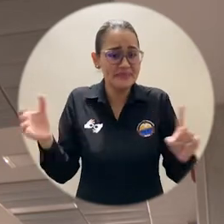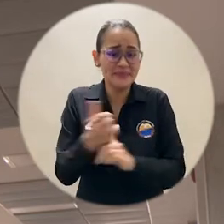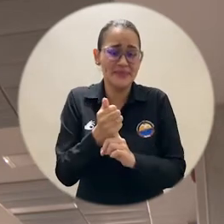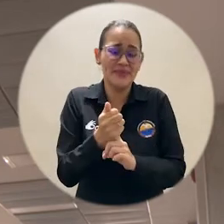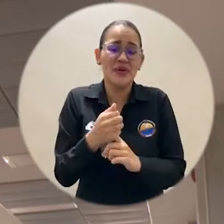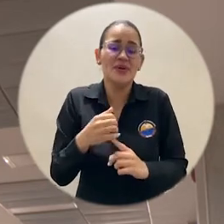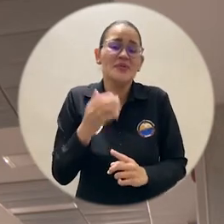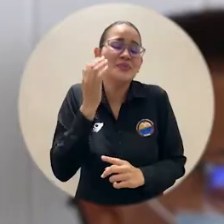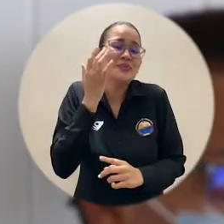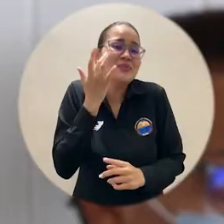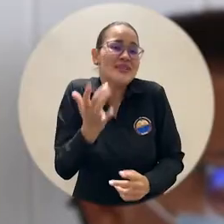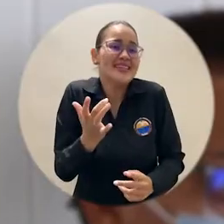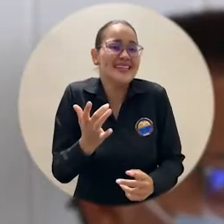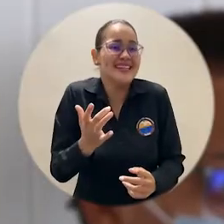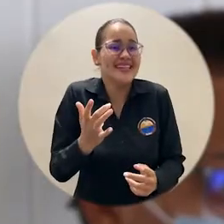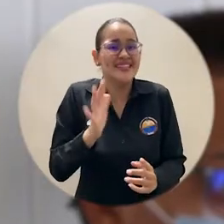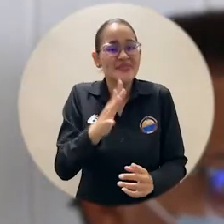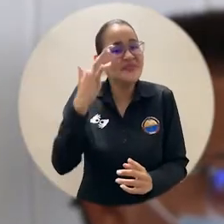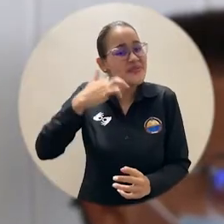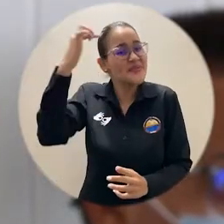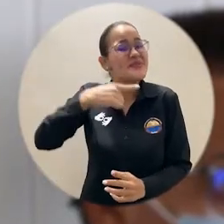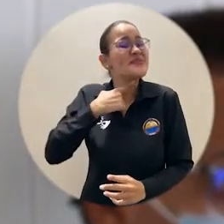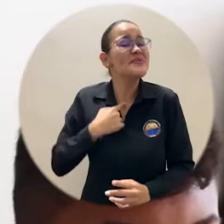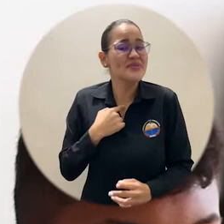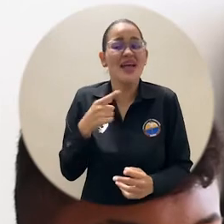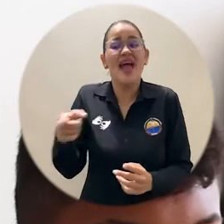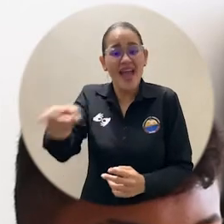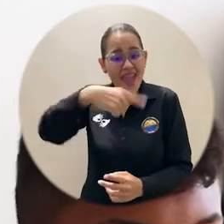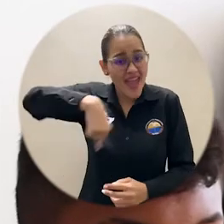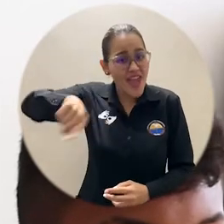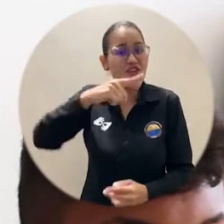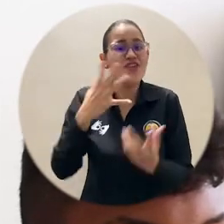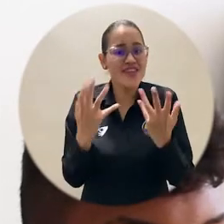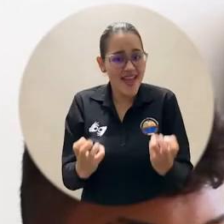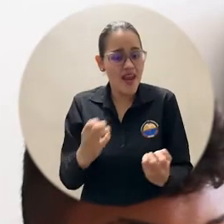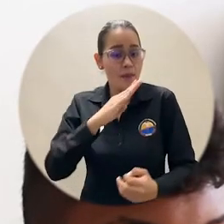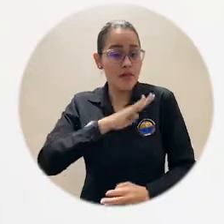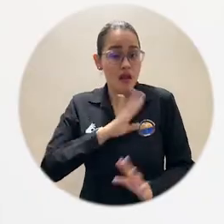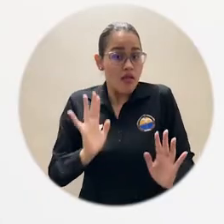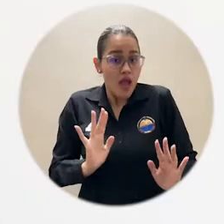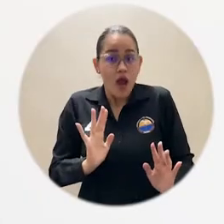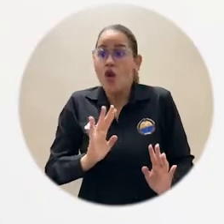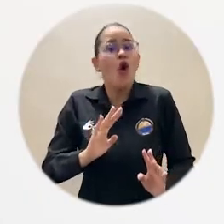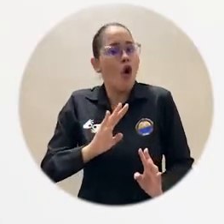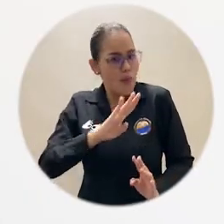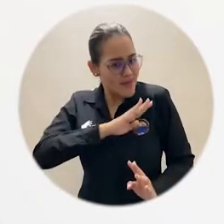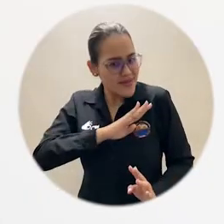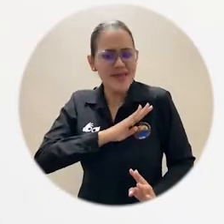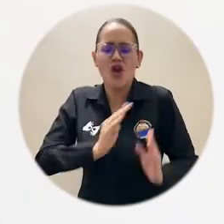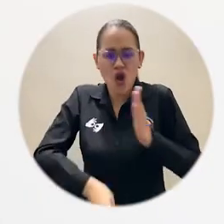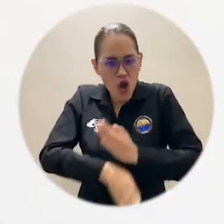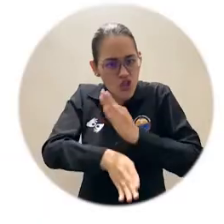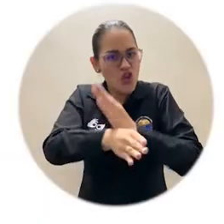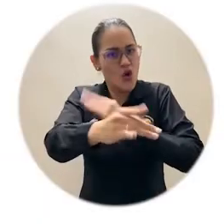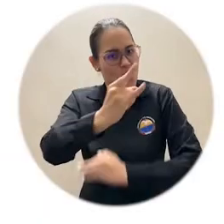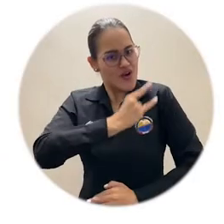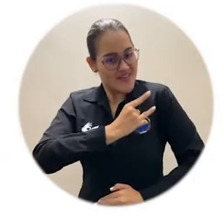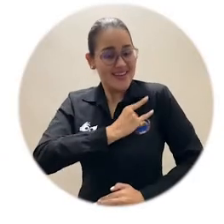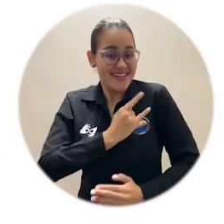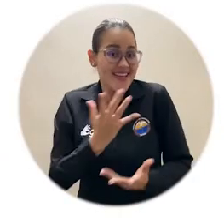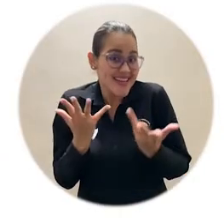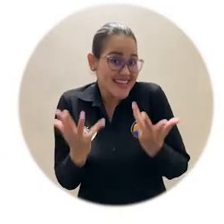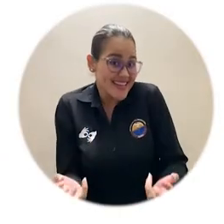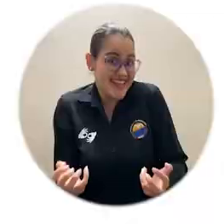profesional en una carrera que a mí me gusta. Porque ellos quieren que nosotros sigamos adelante, no solo en bachillerato, sino seguir